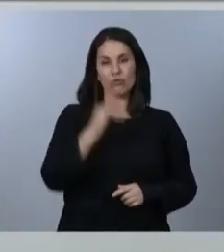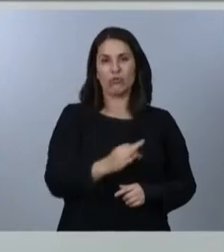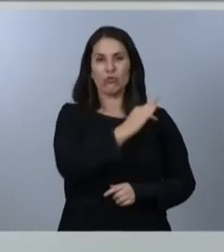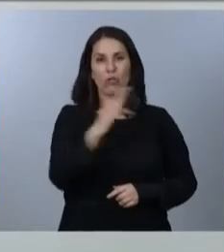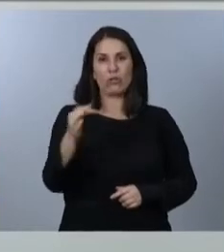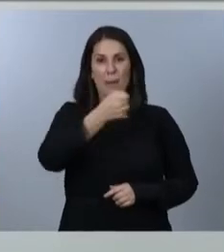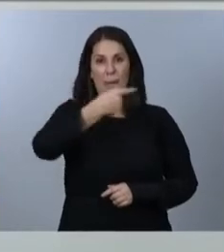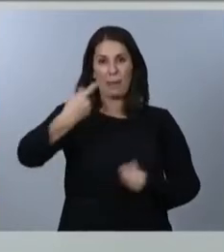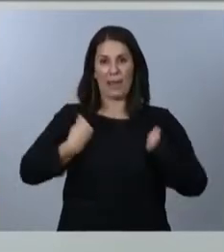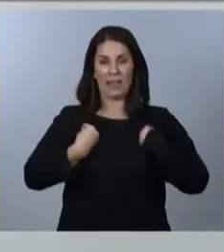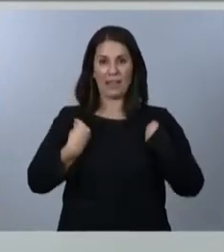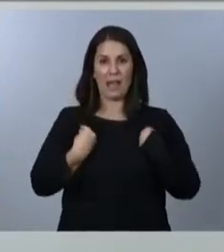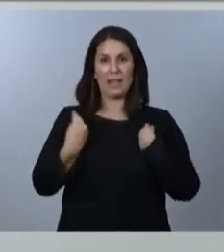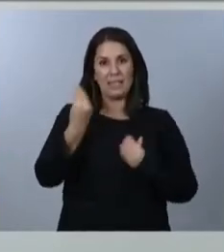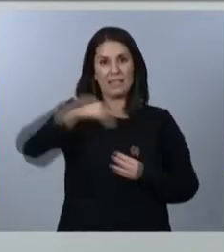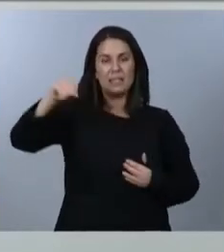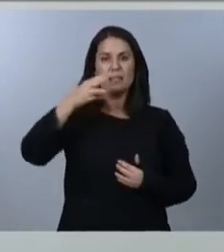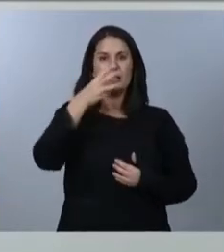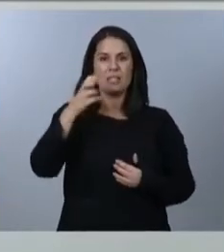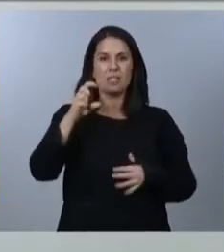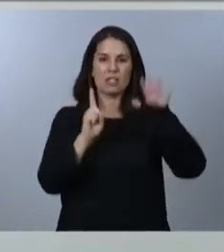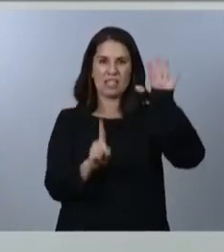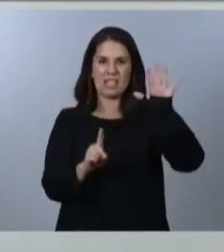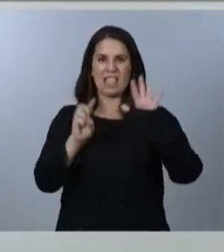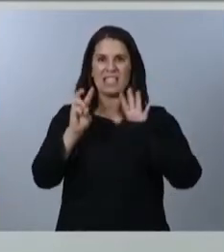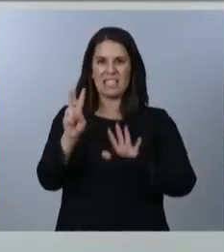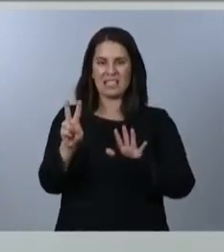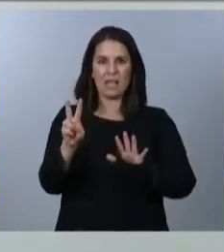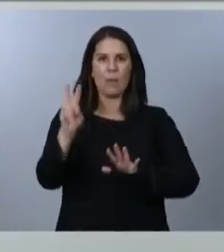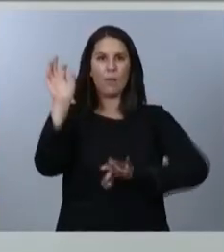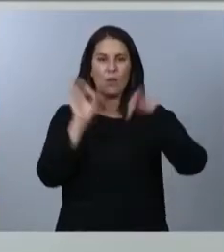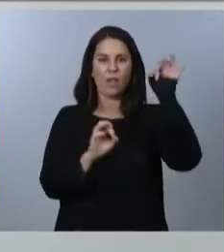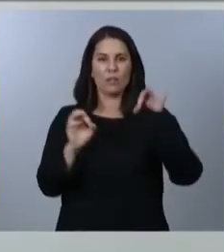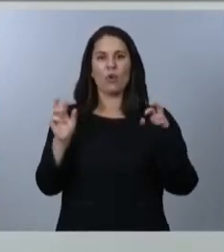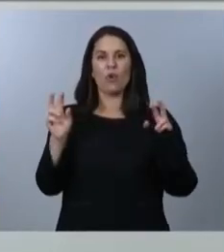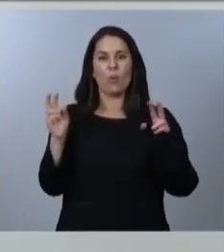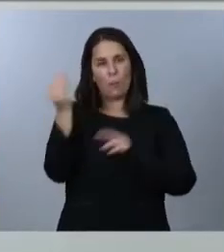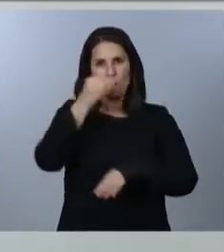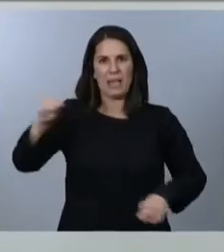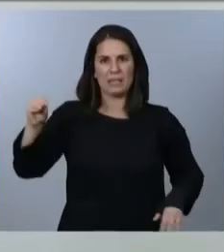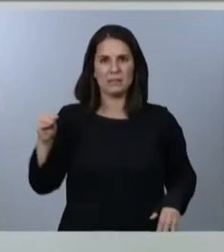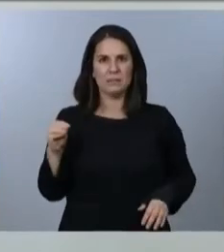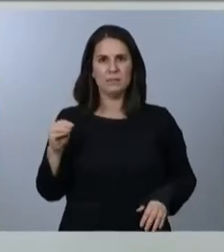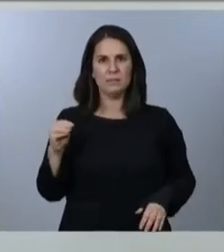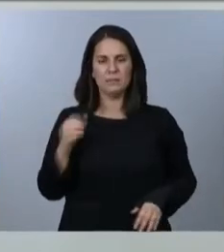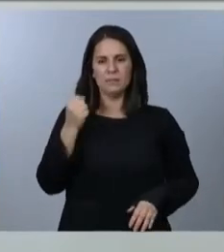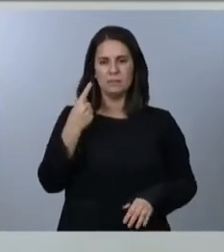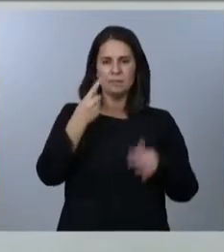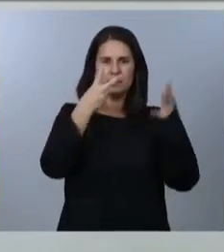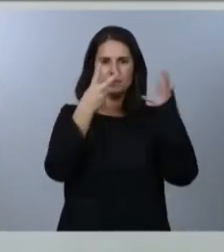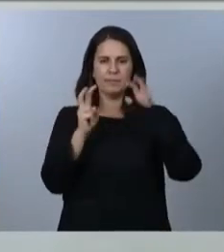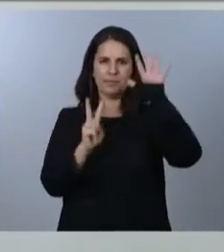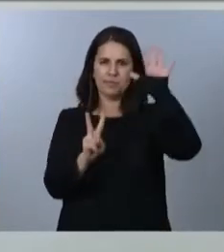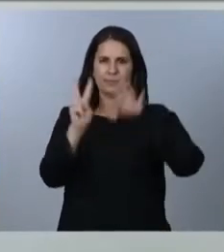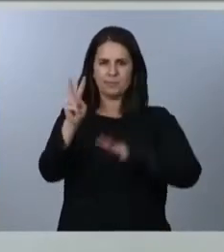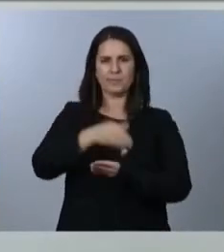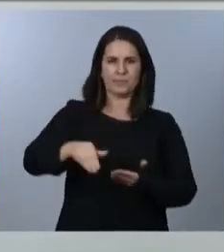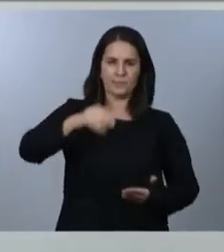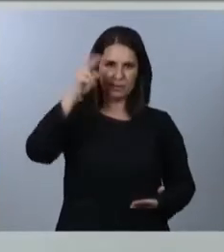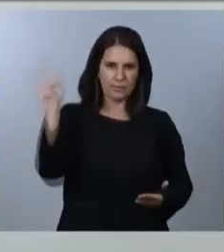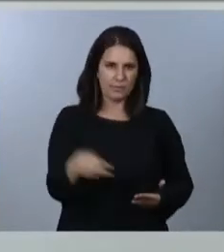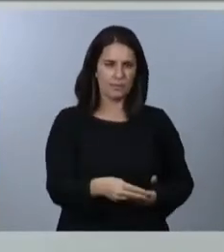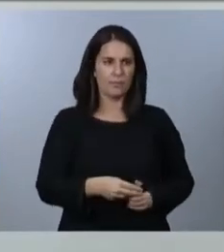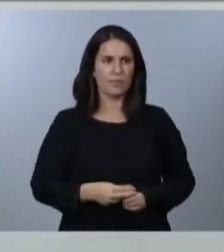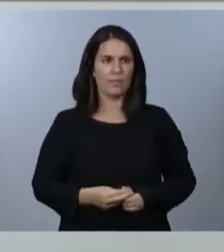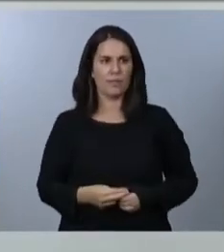en un 367,9% más, es decir, 1.772 millones de euros. Hay un